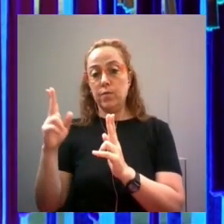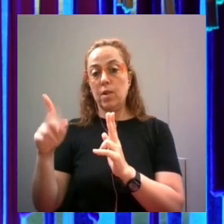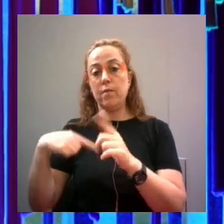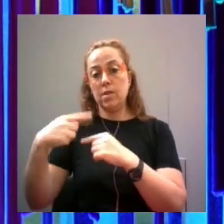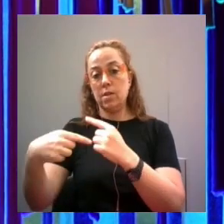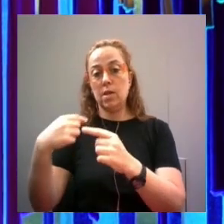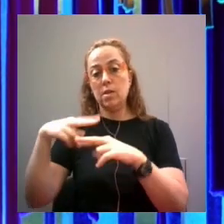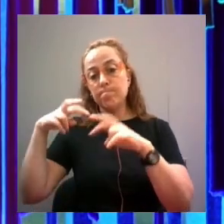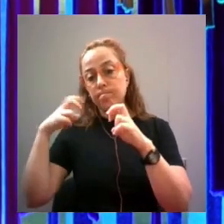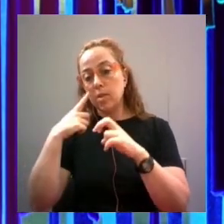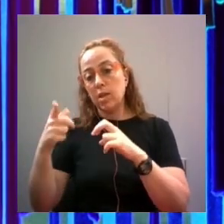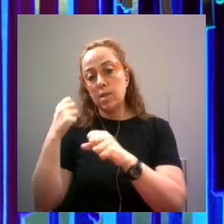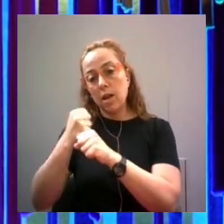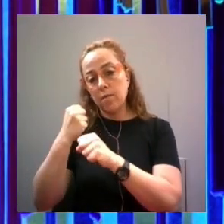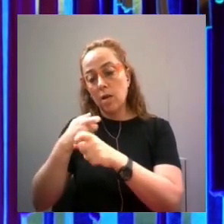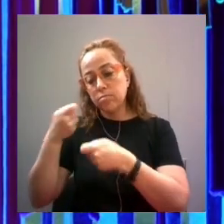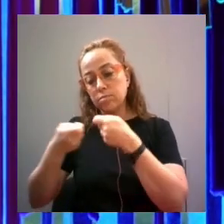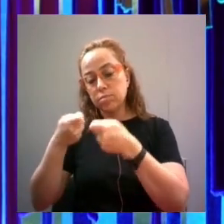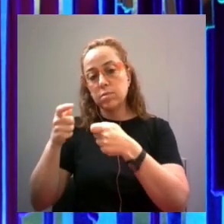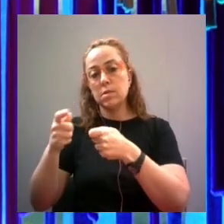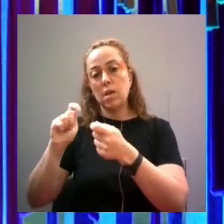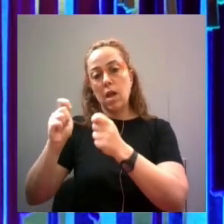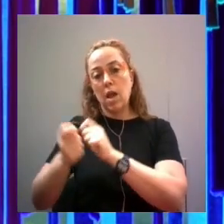y hoy no tiene un espacio curricular